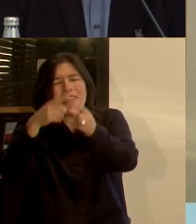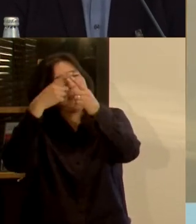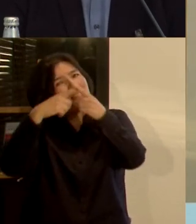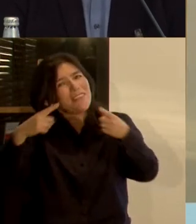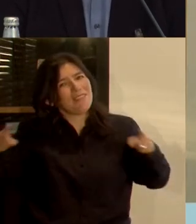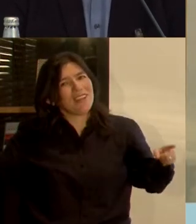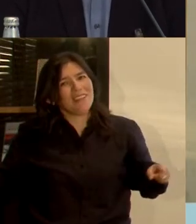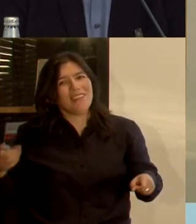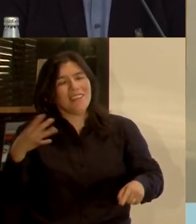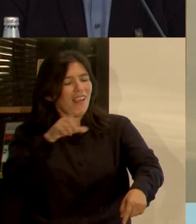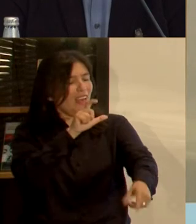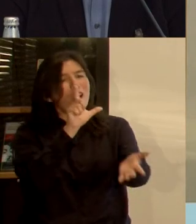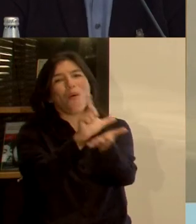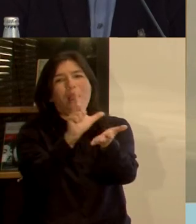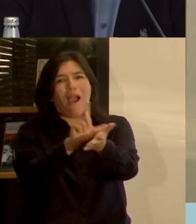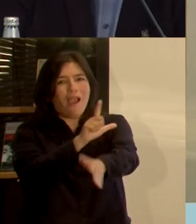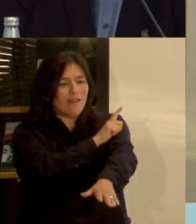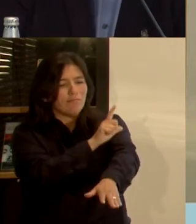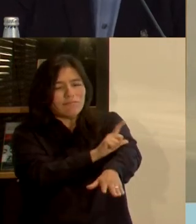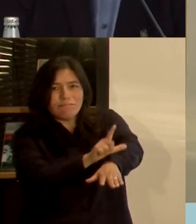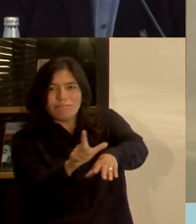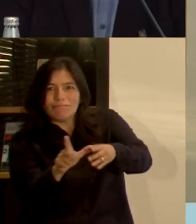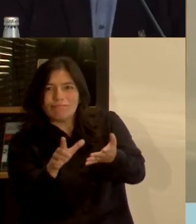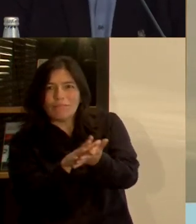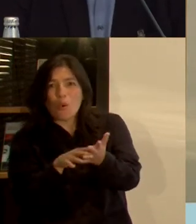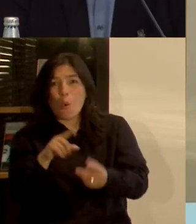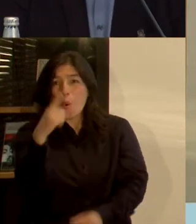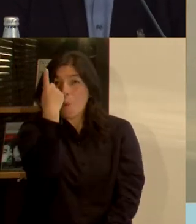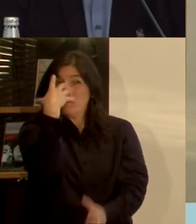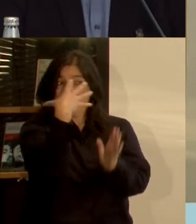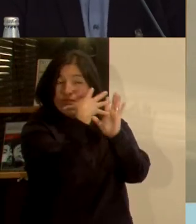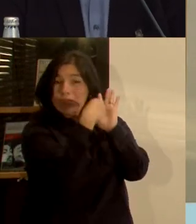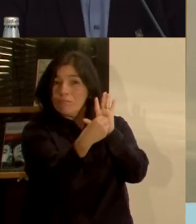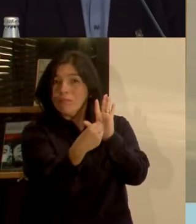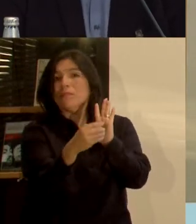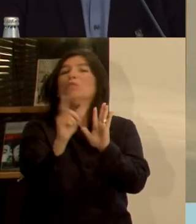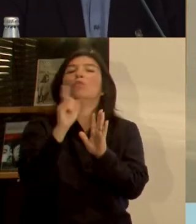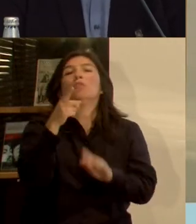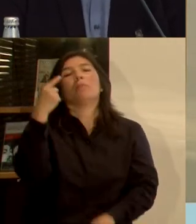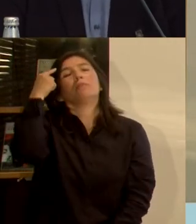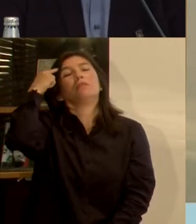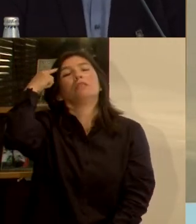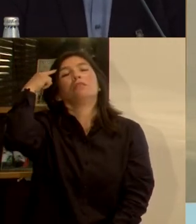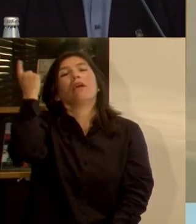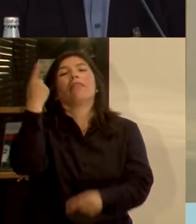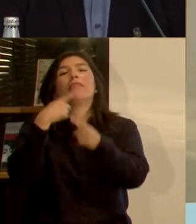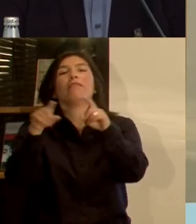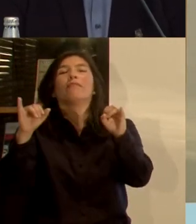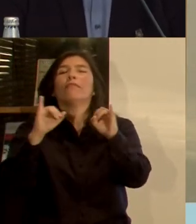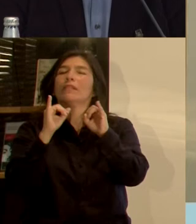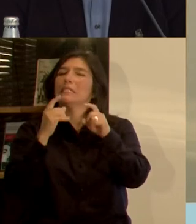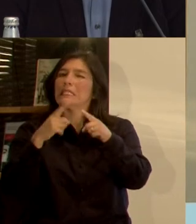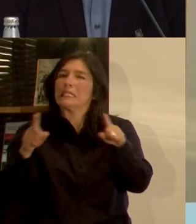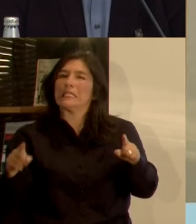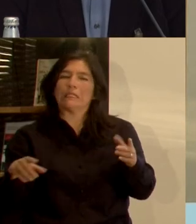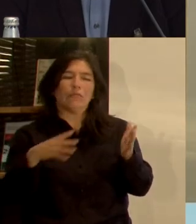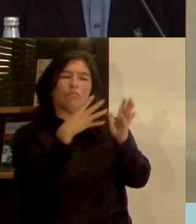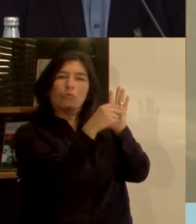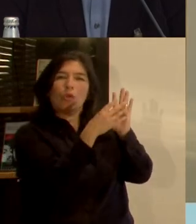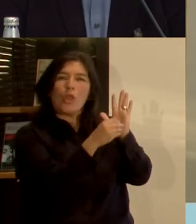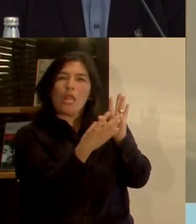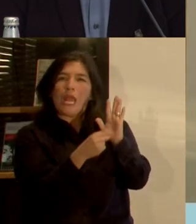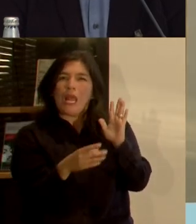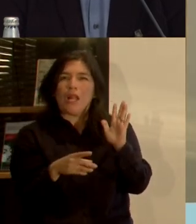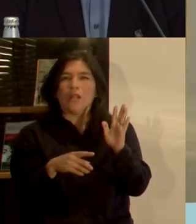dependiendo la zona, por lo tanto no tenemos que pensar en un solo modelo de gobierno. Yo particularmente creo que hay distintos modelos como todos saben, el gobierno